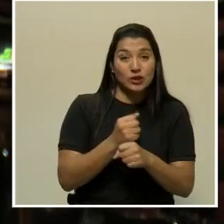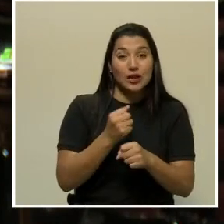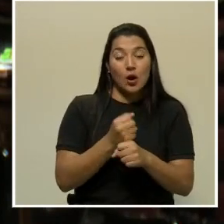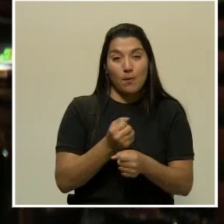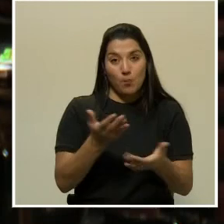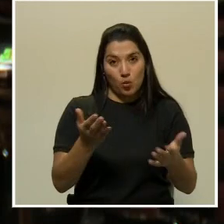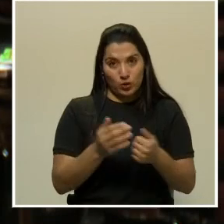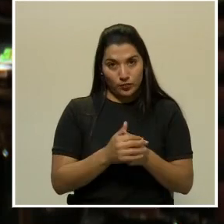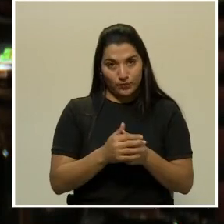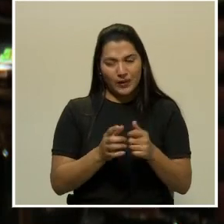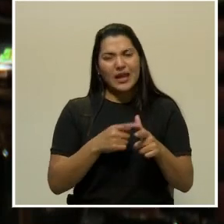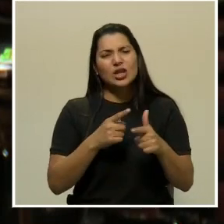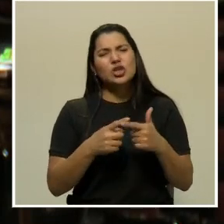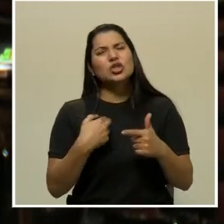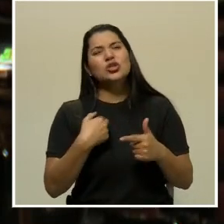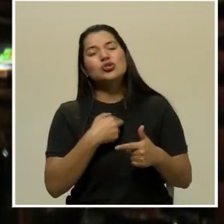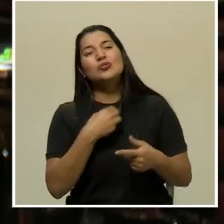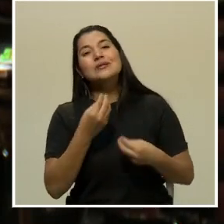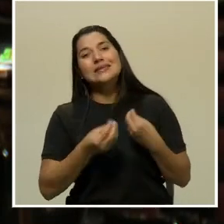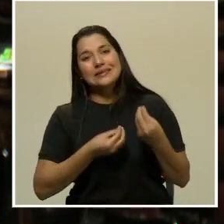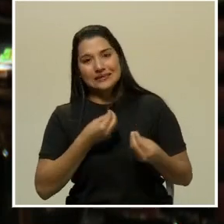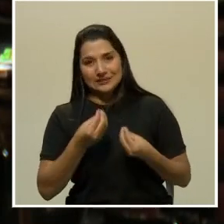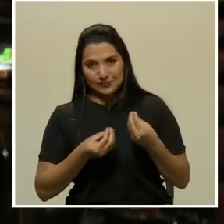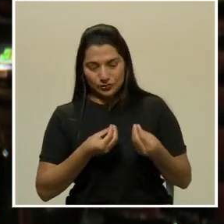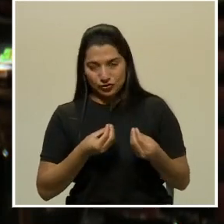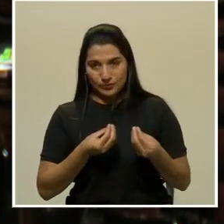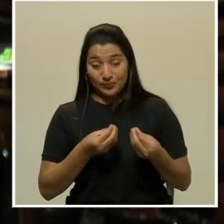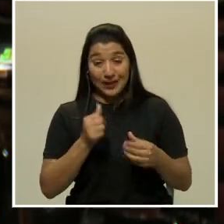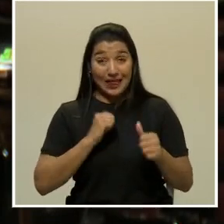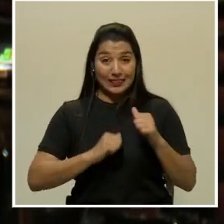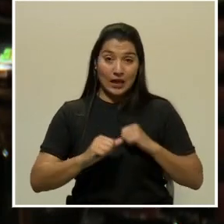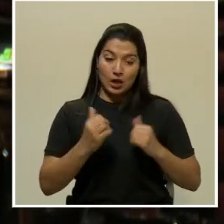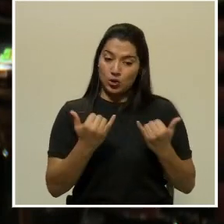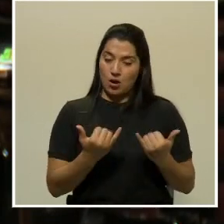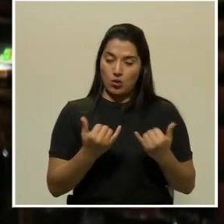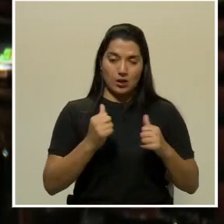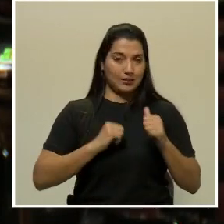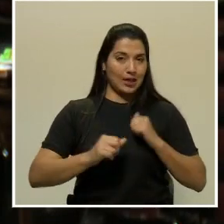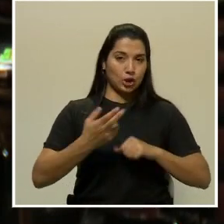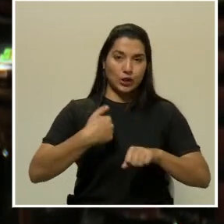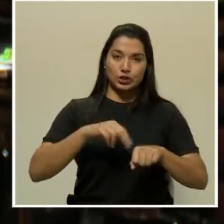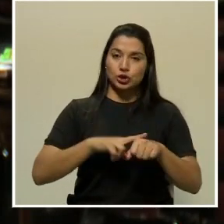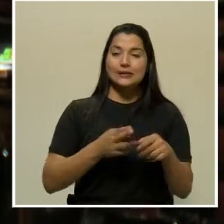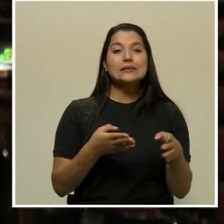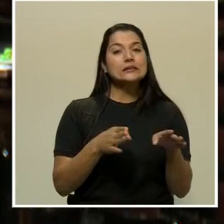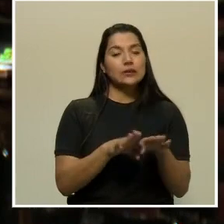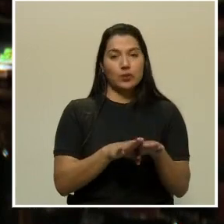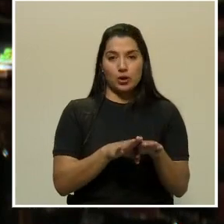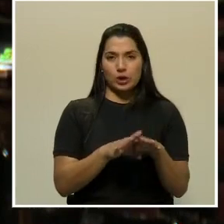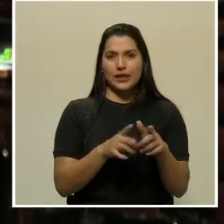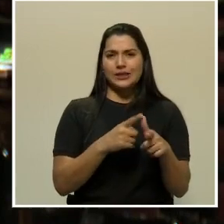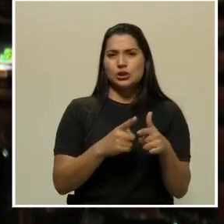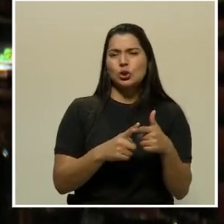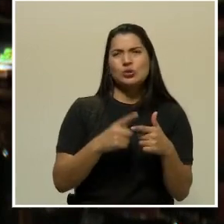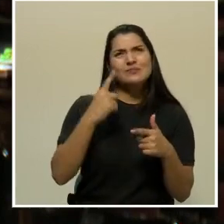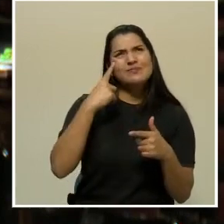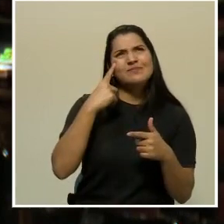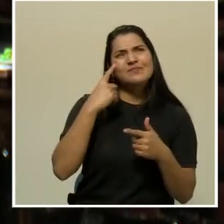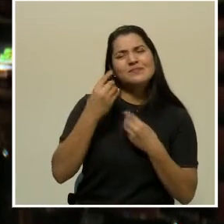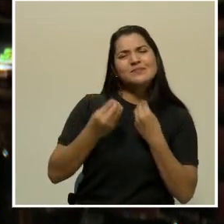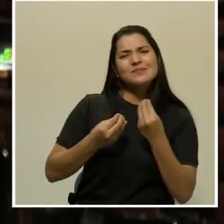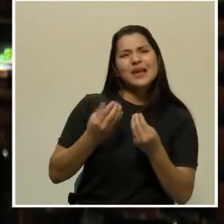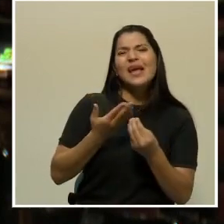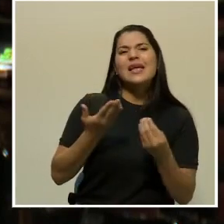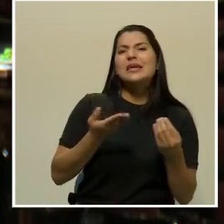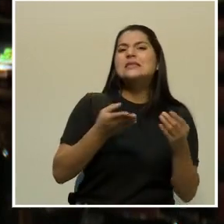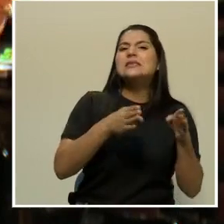Entonces, ¿qué hicimos nosotros? El teatro está cerrado. Entonces, ¿qué es lo que está cerrado? Lo que está